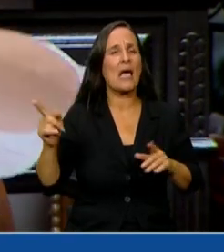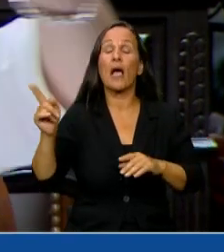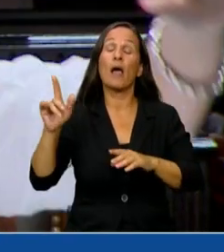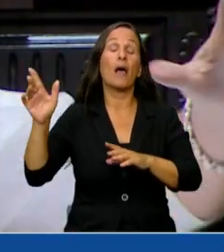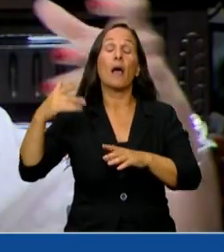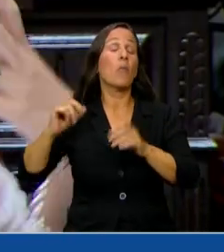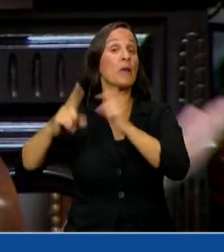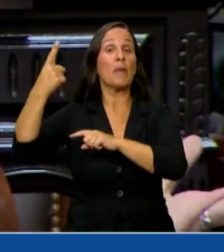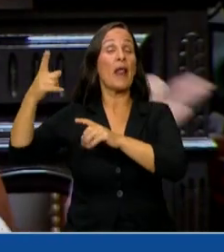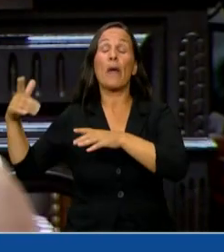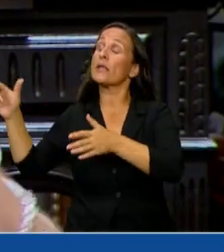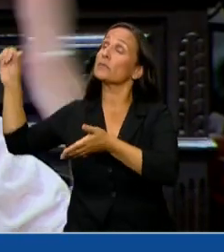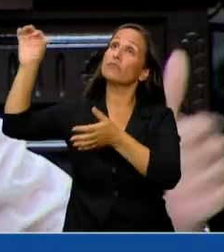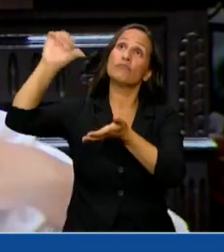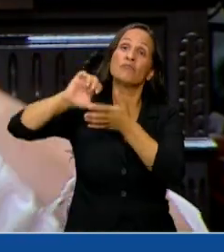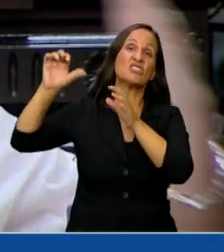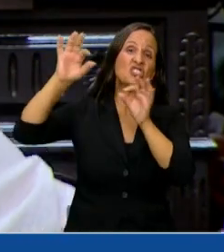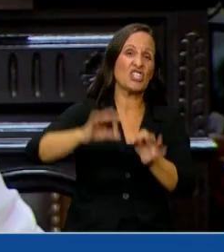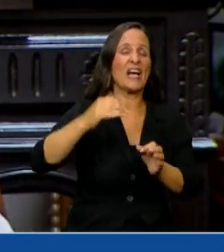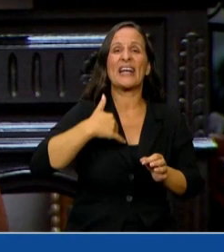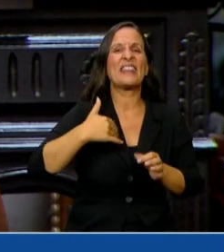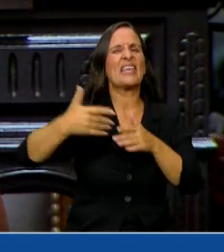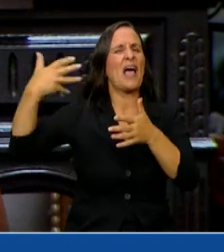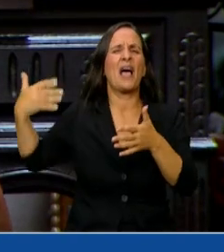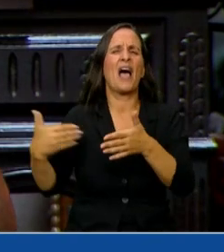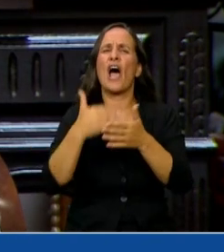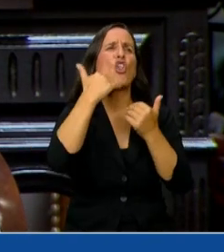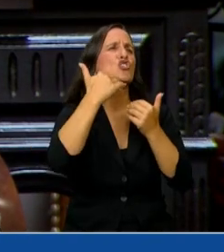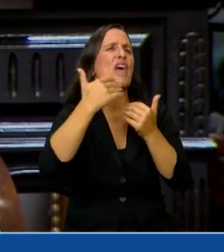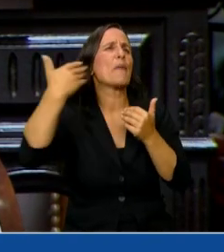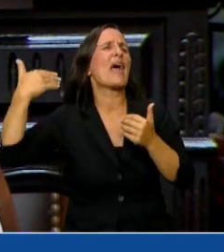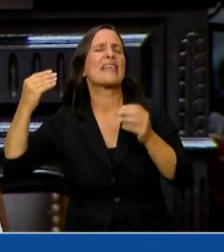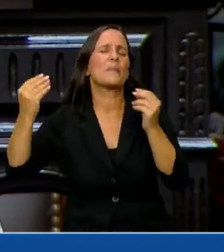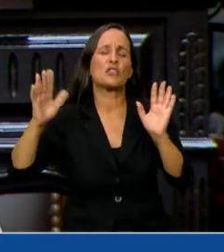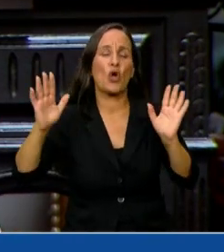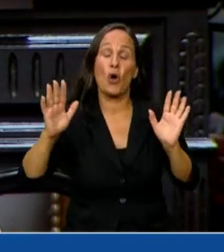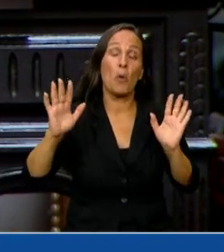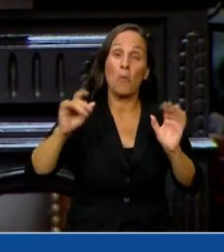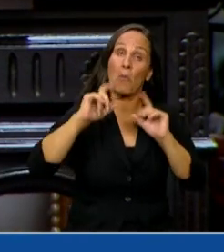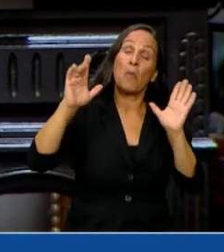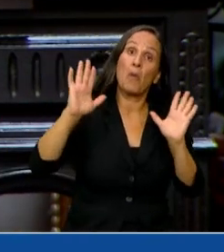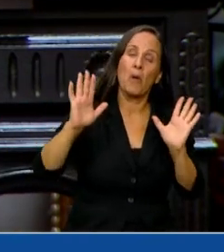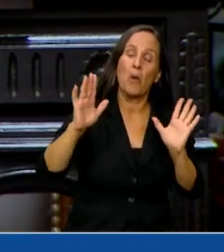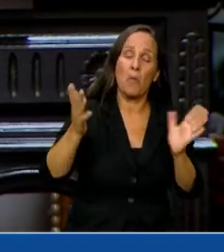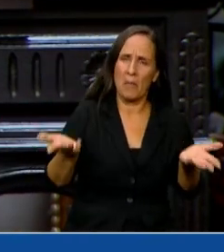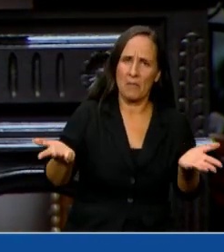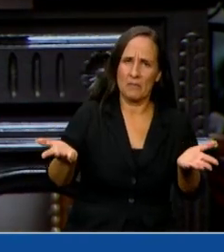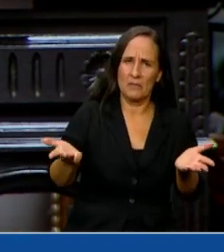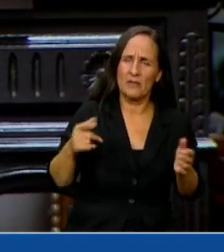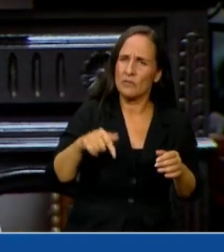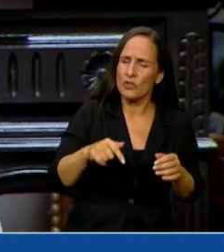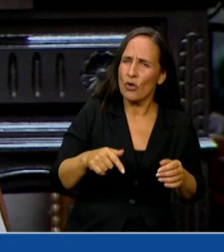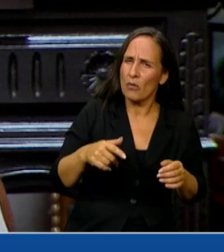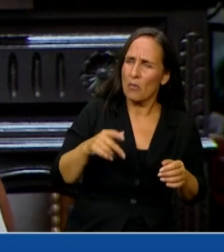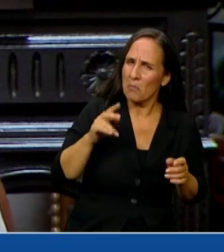espacial por primera vez a este país, nunca están, no tienen historia. Y resulta que no los escuché en ningún momento hacer